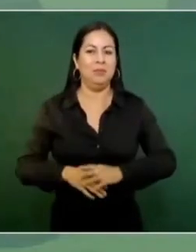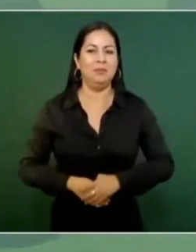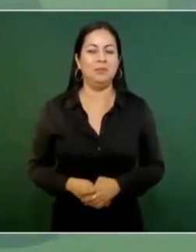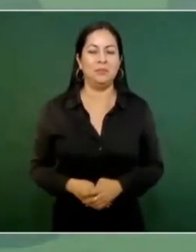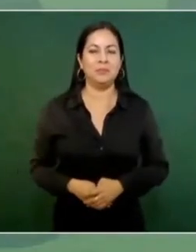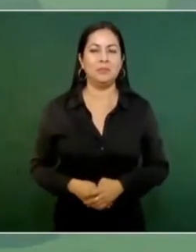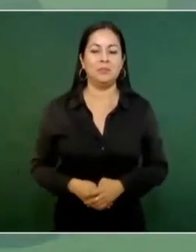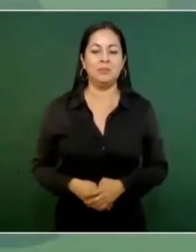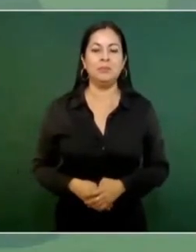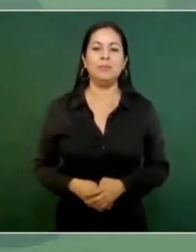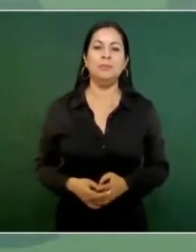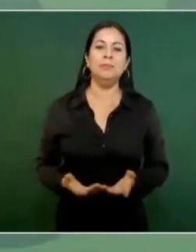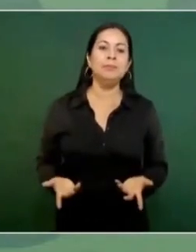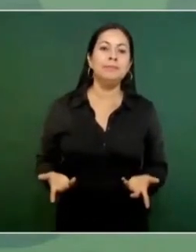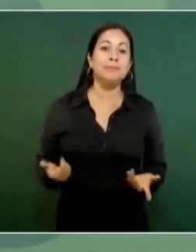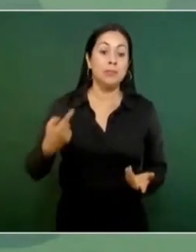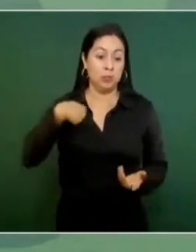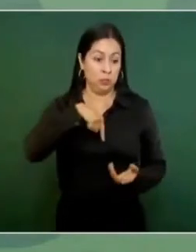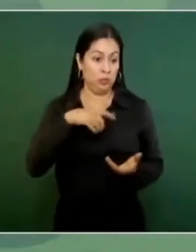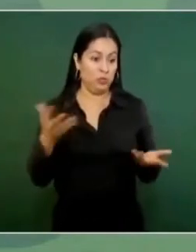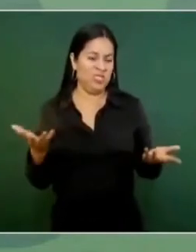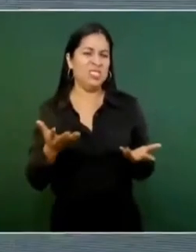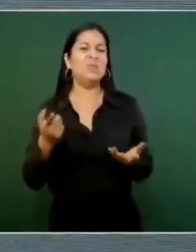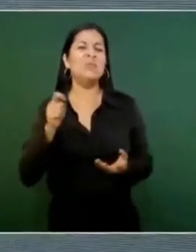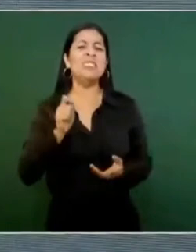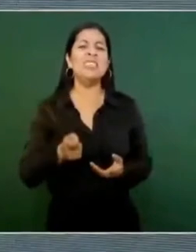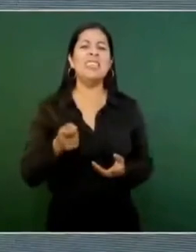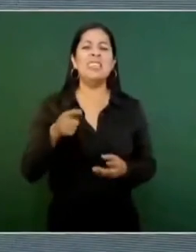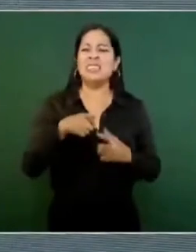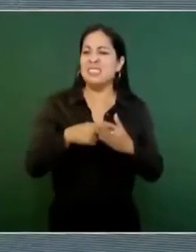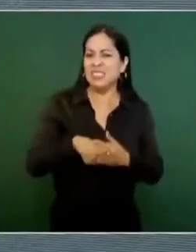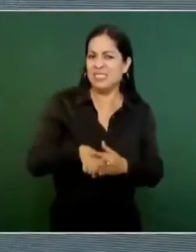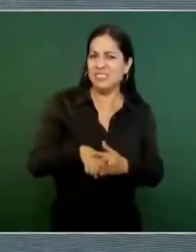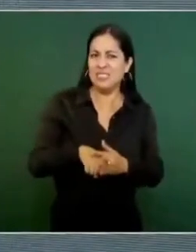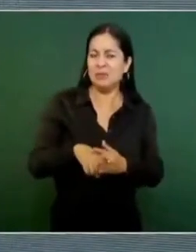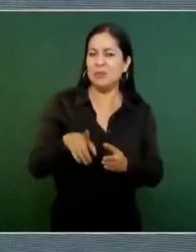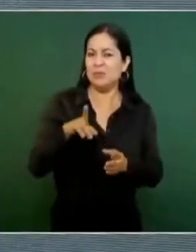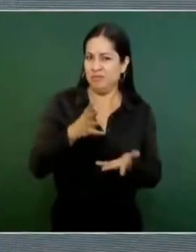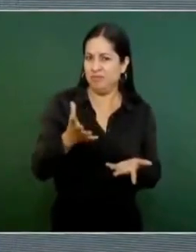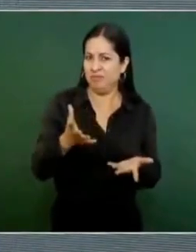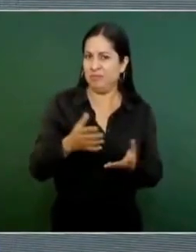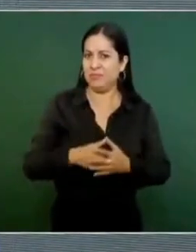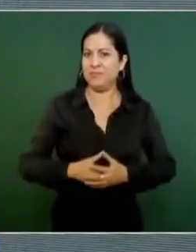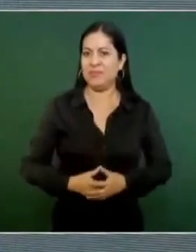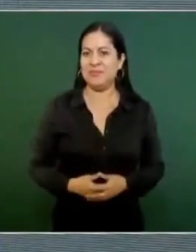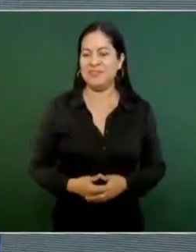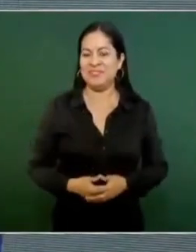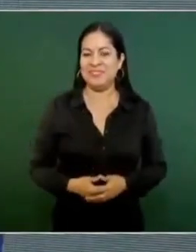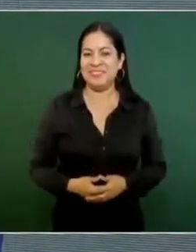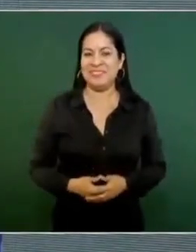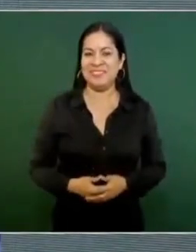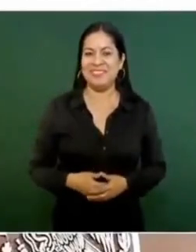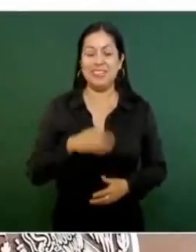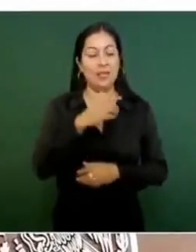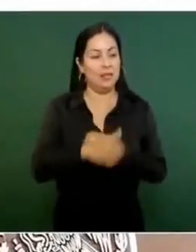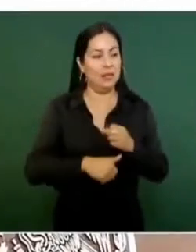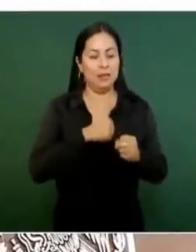Entonces, ¿qué hacemos nosotros desde que estamos a final de año,